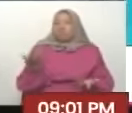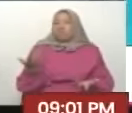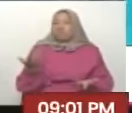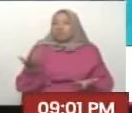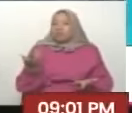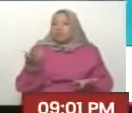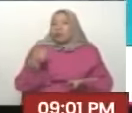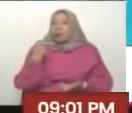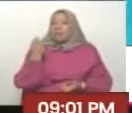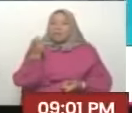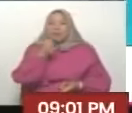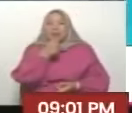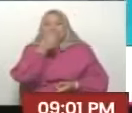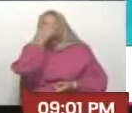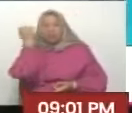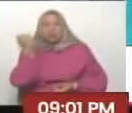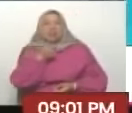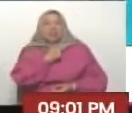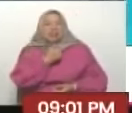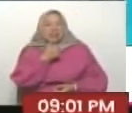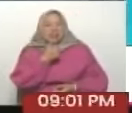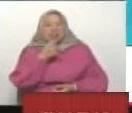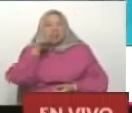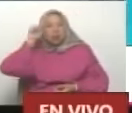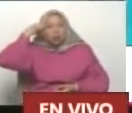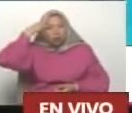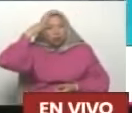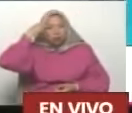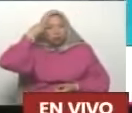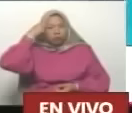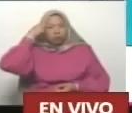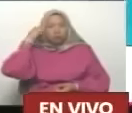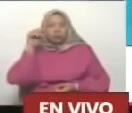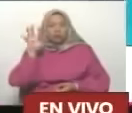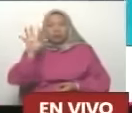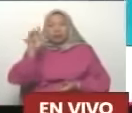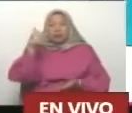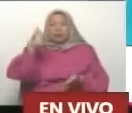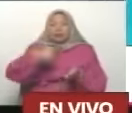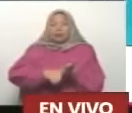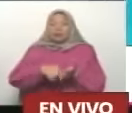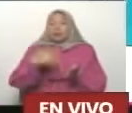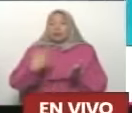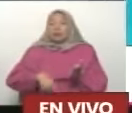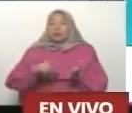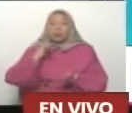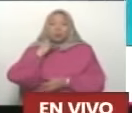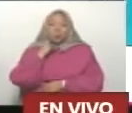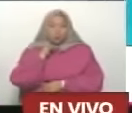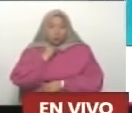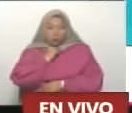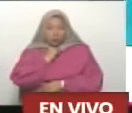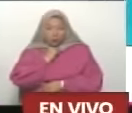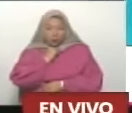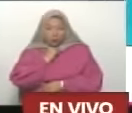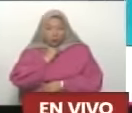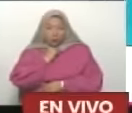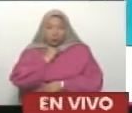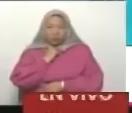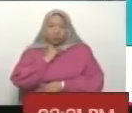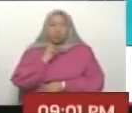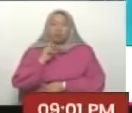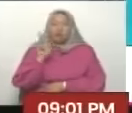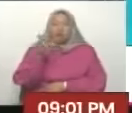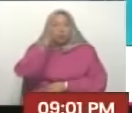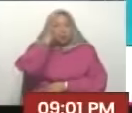¿Quién se acuerda de eso? Aquí, levante la mano. Uy, se le cayó la cédula, por allá el camarada Barbita. Ñañe.